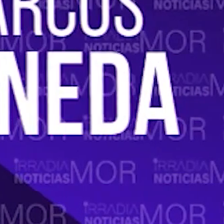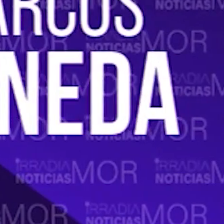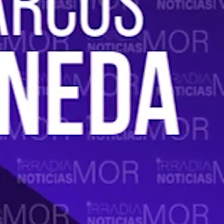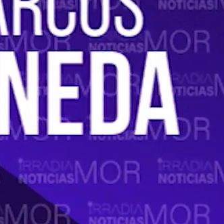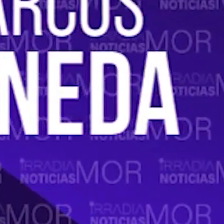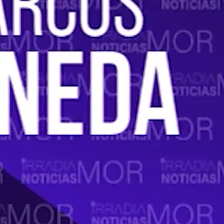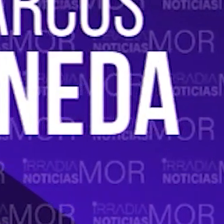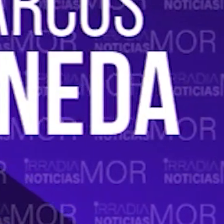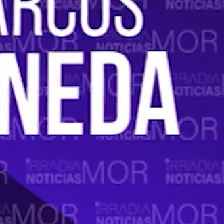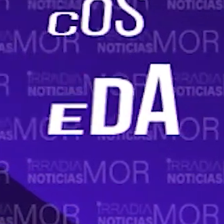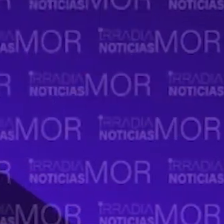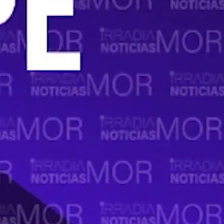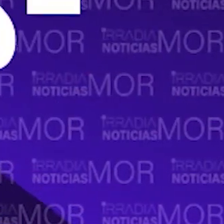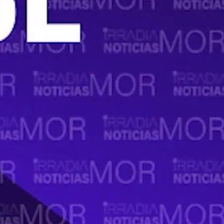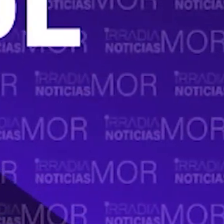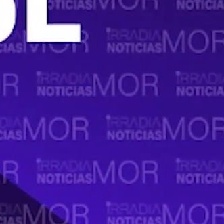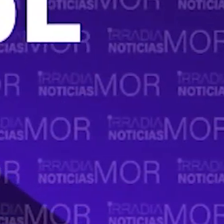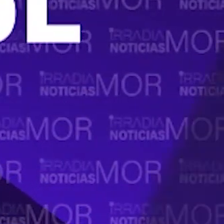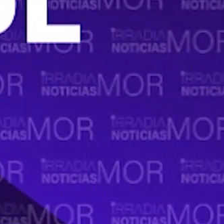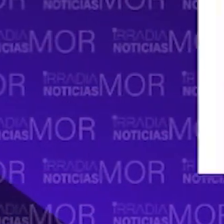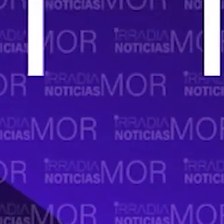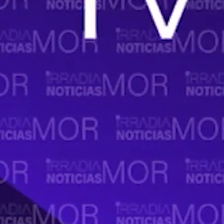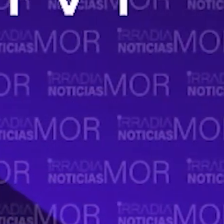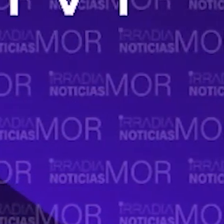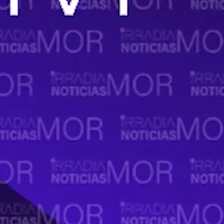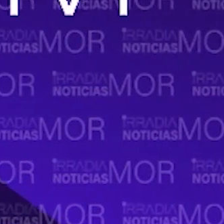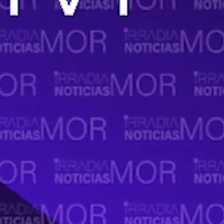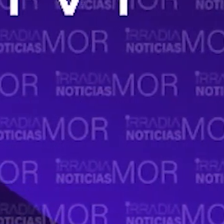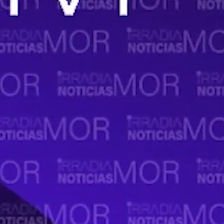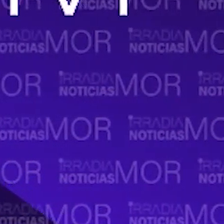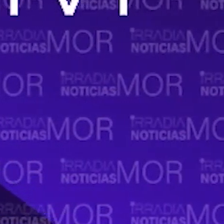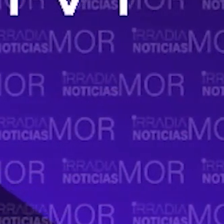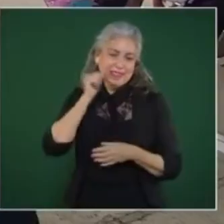Marcos Piñera, en Entérese, entérese.